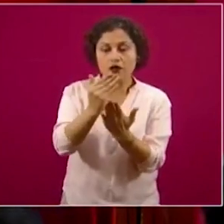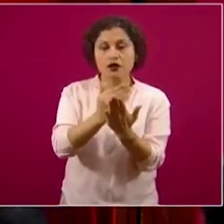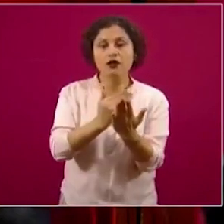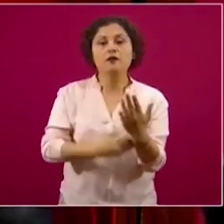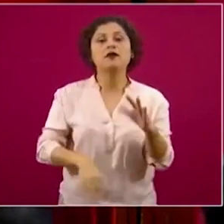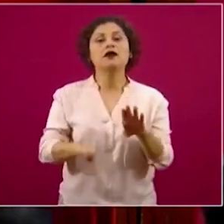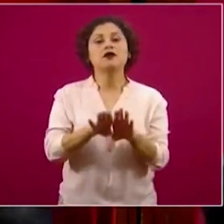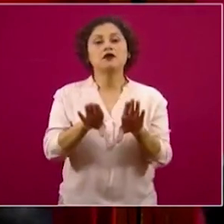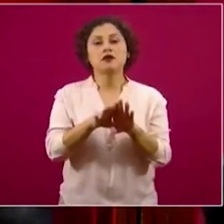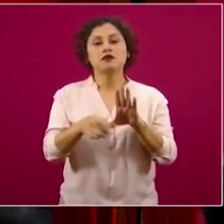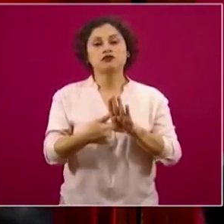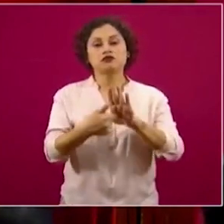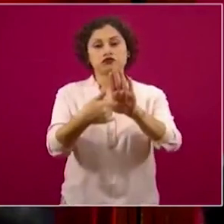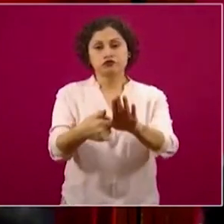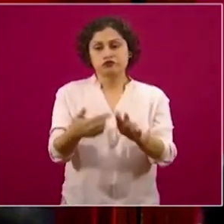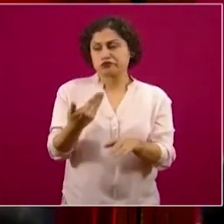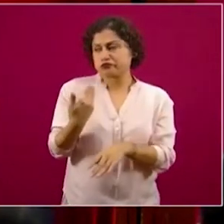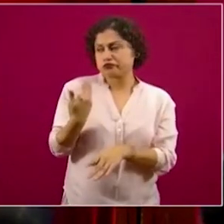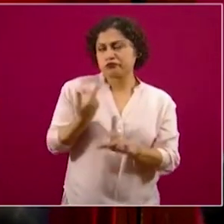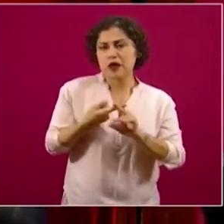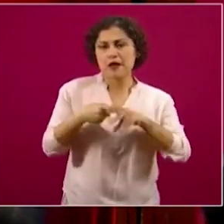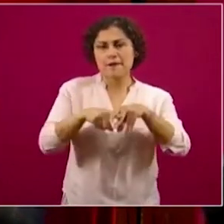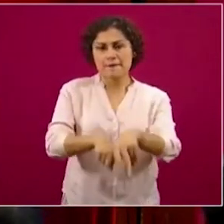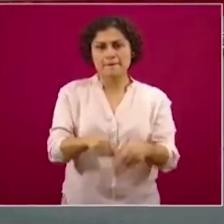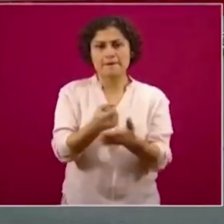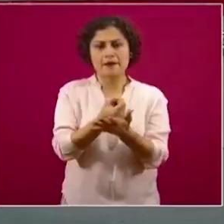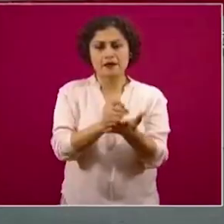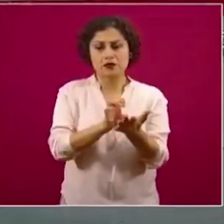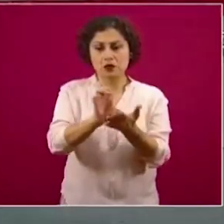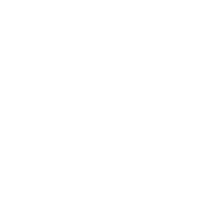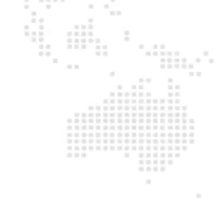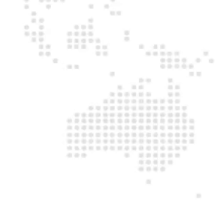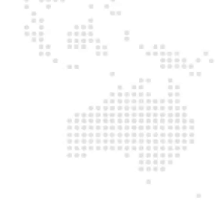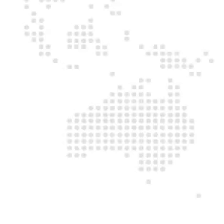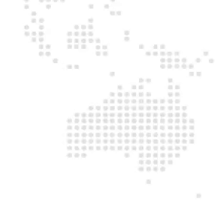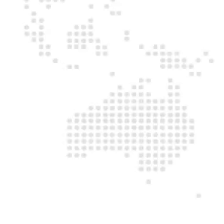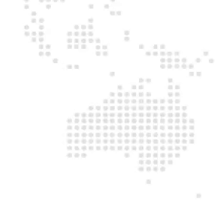pocos días de haber visto su nacimiento empieza a tener buenos resultados.